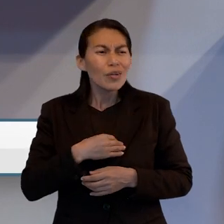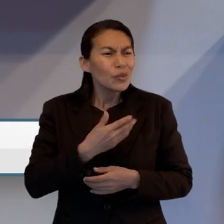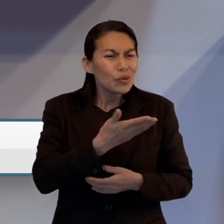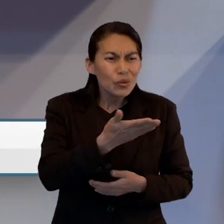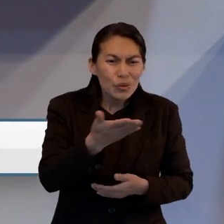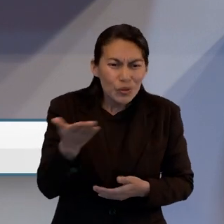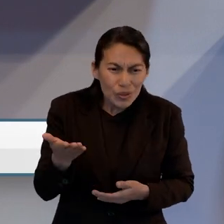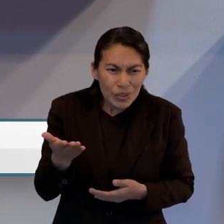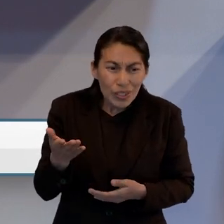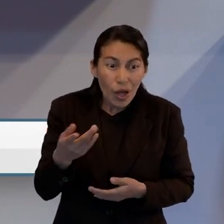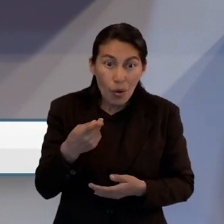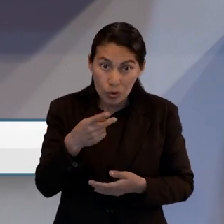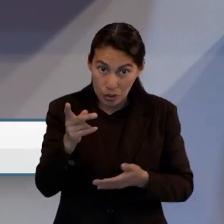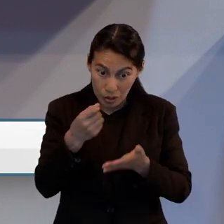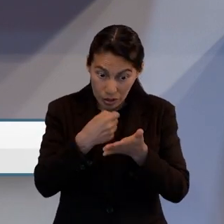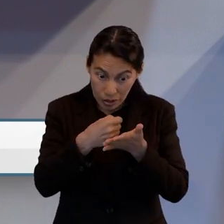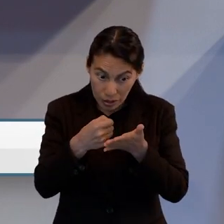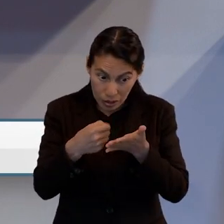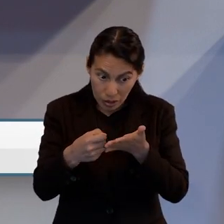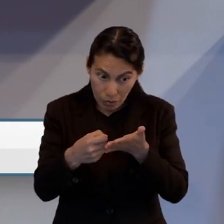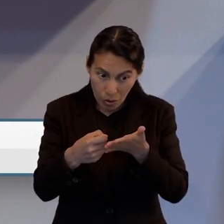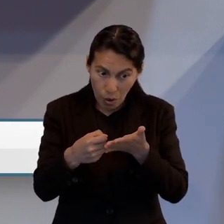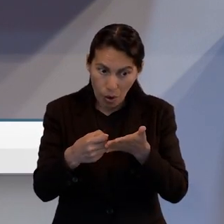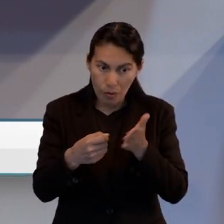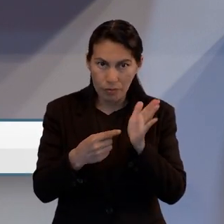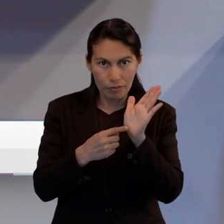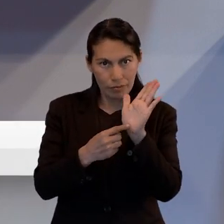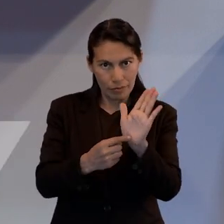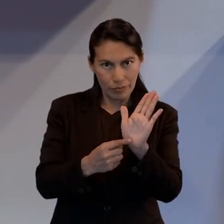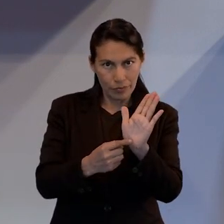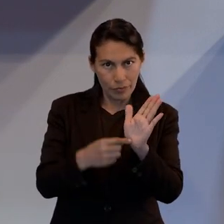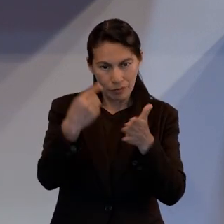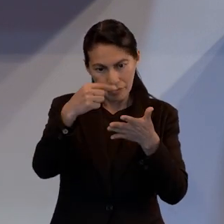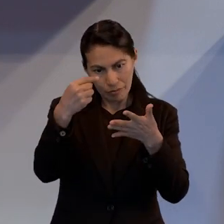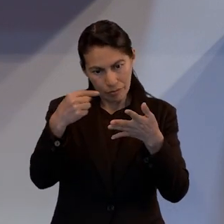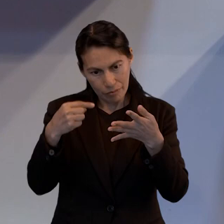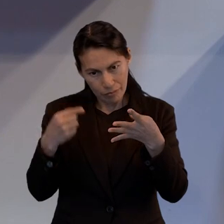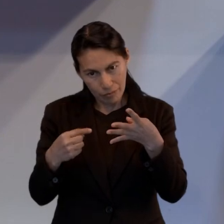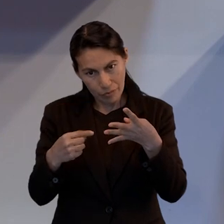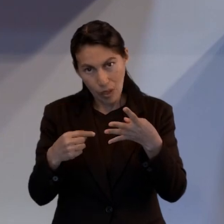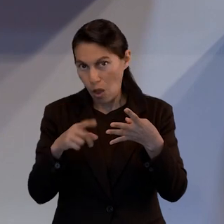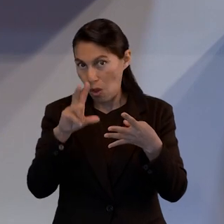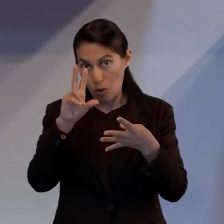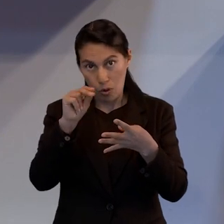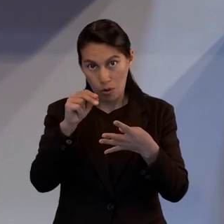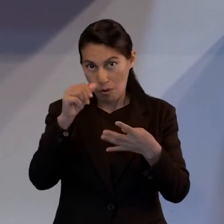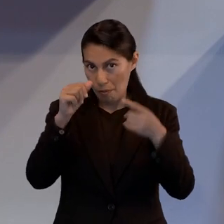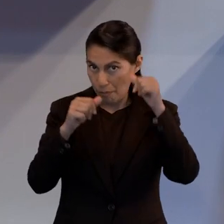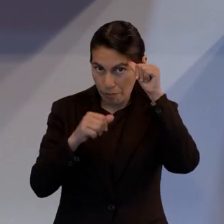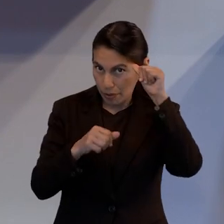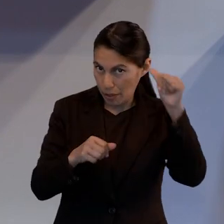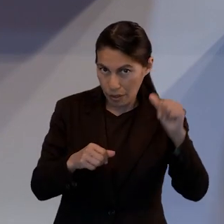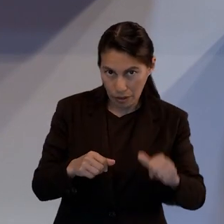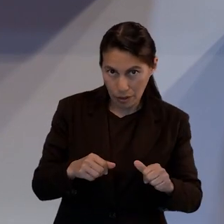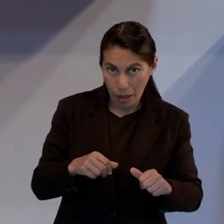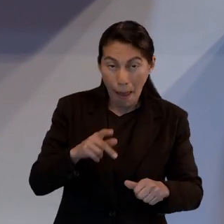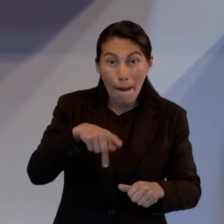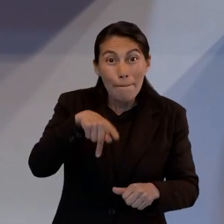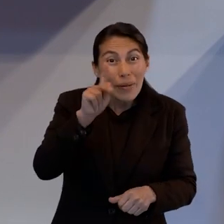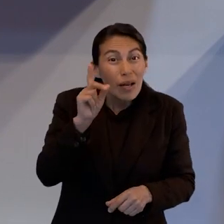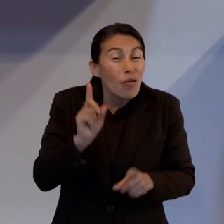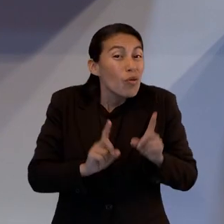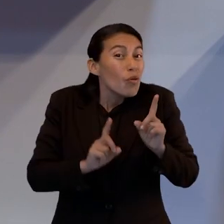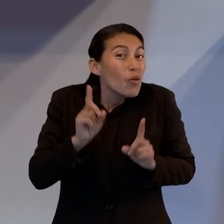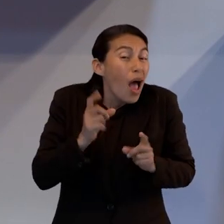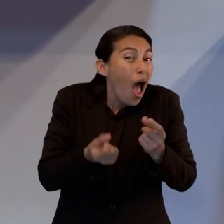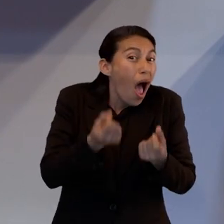para que no pequéis. Pero si alguno ha pecado, abogado tenemos para con el Padre,